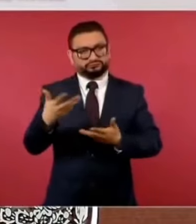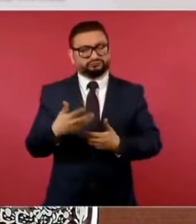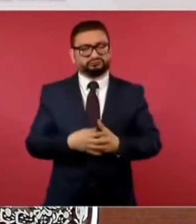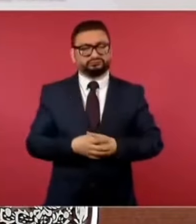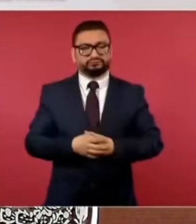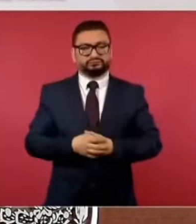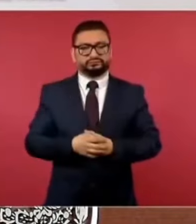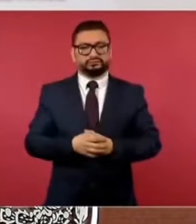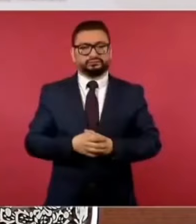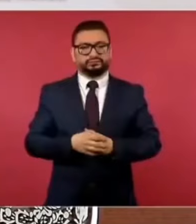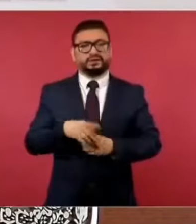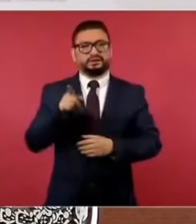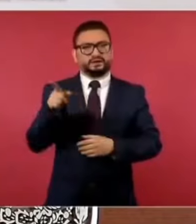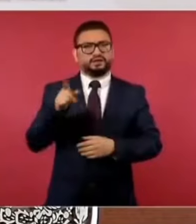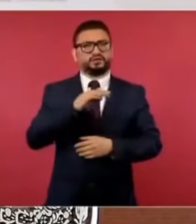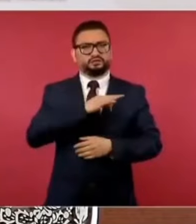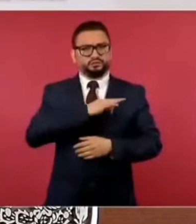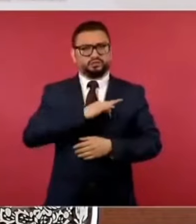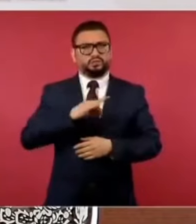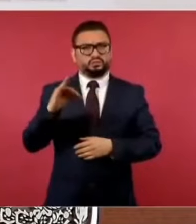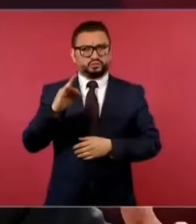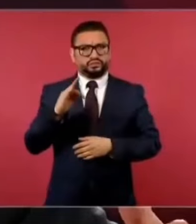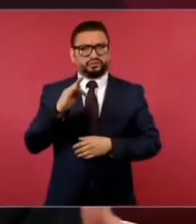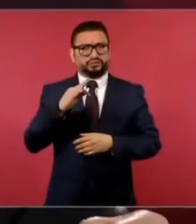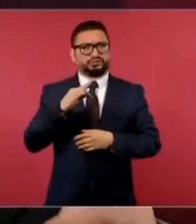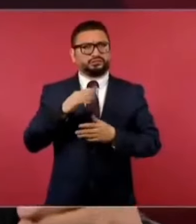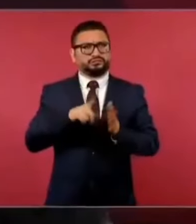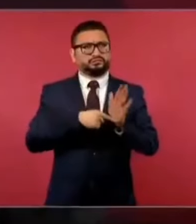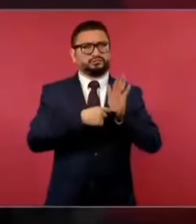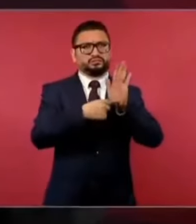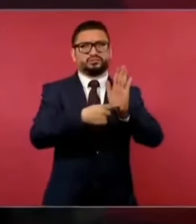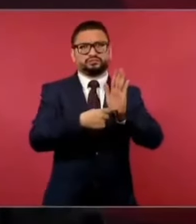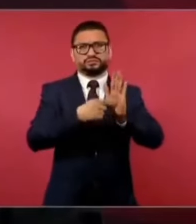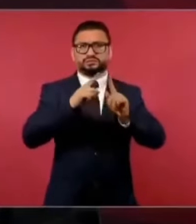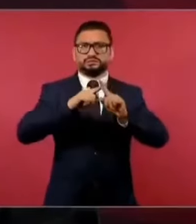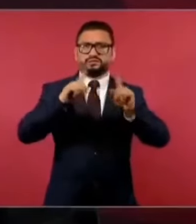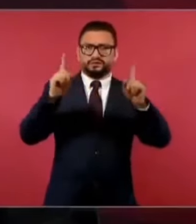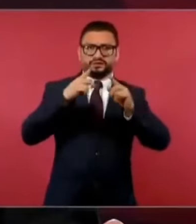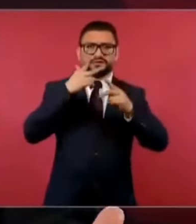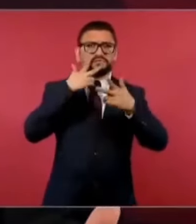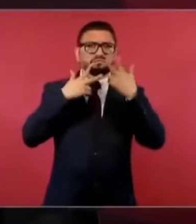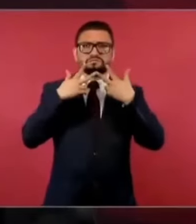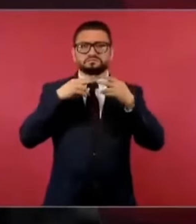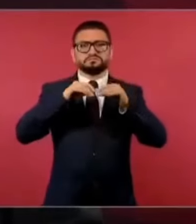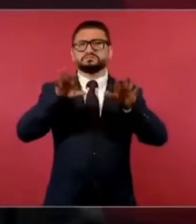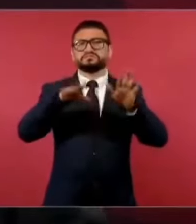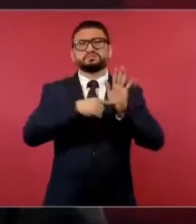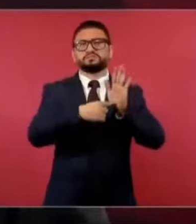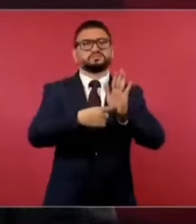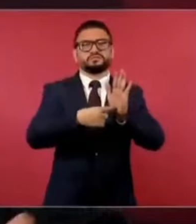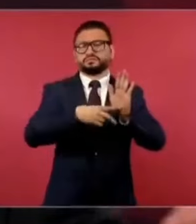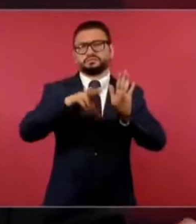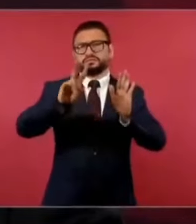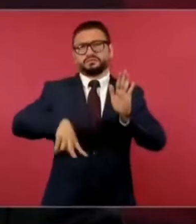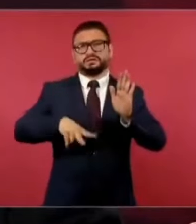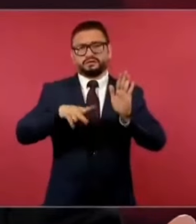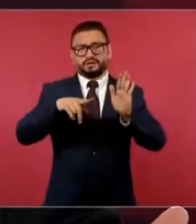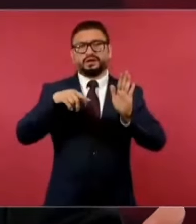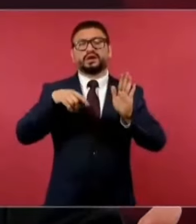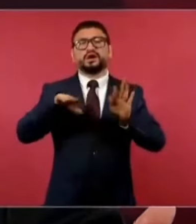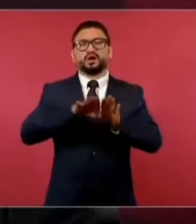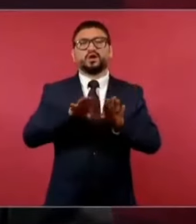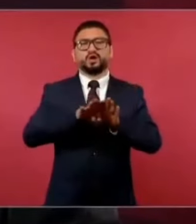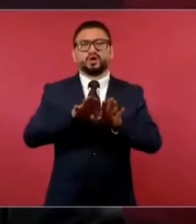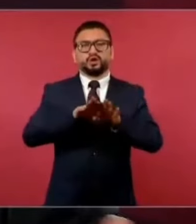Y tienen la posibilidad de desmentirlo a través de los medios que existen en México,